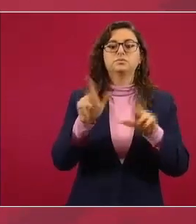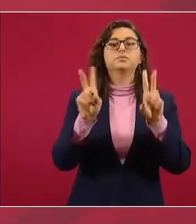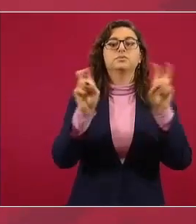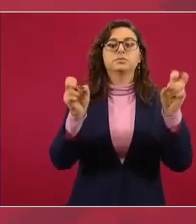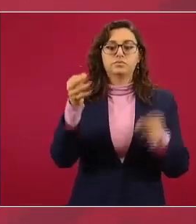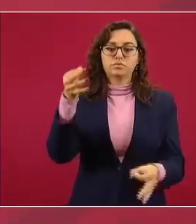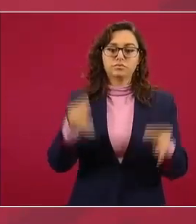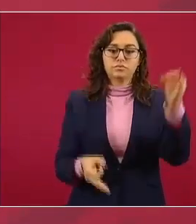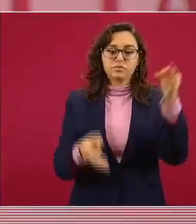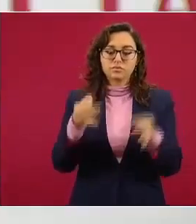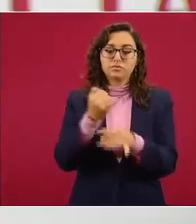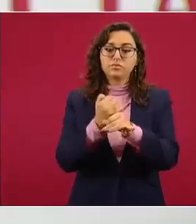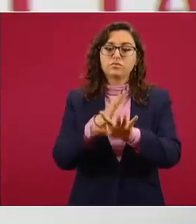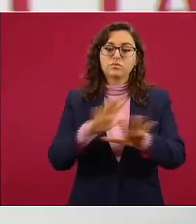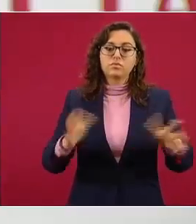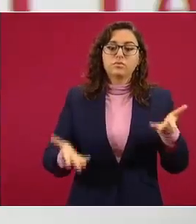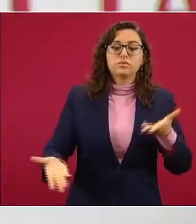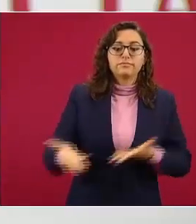jurídica mutua.